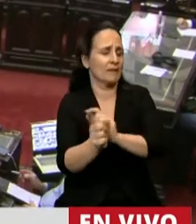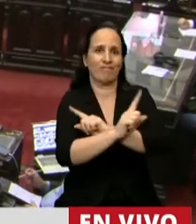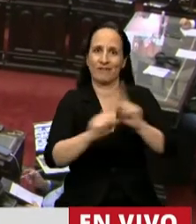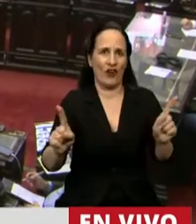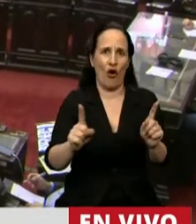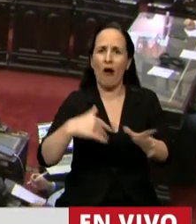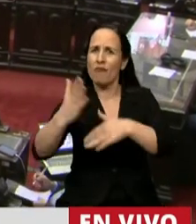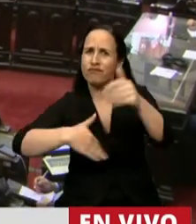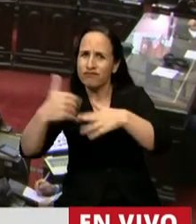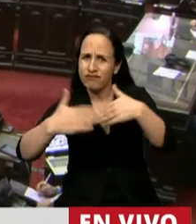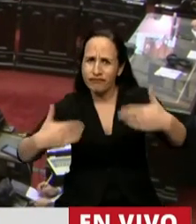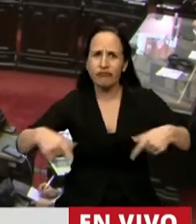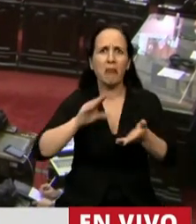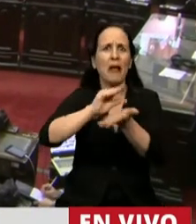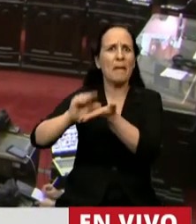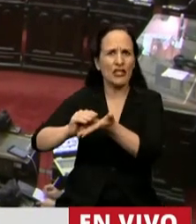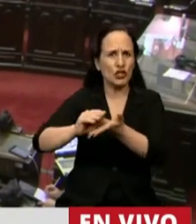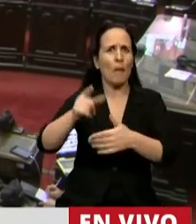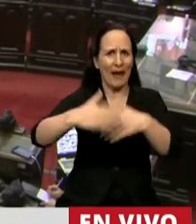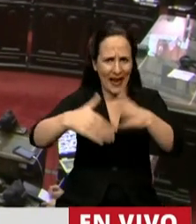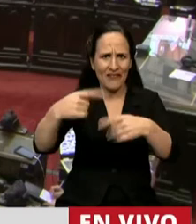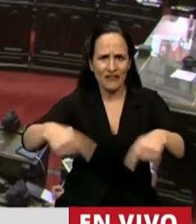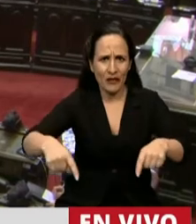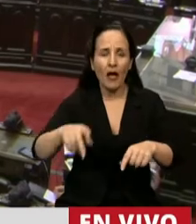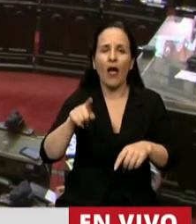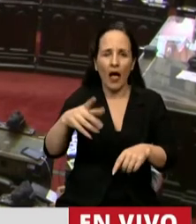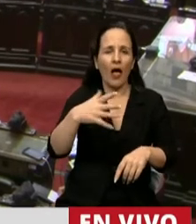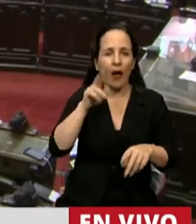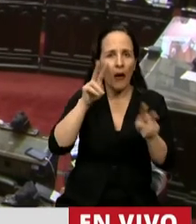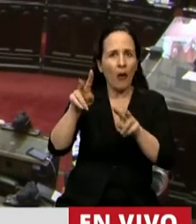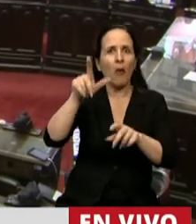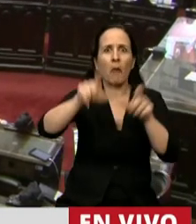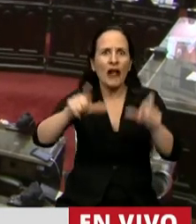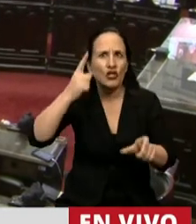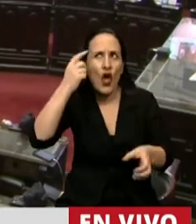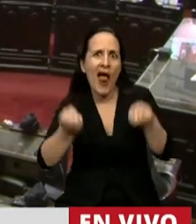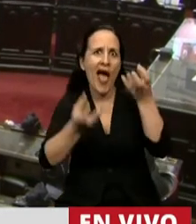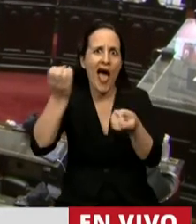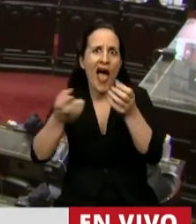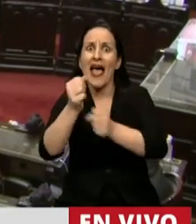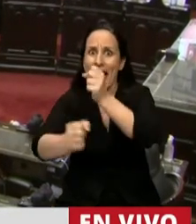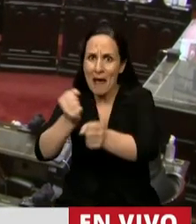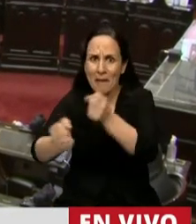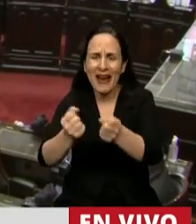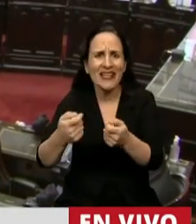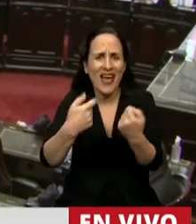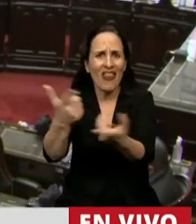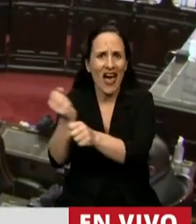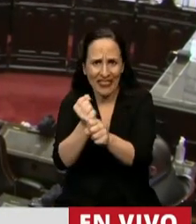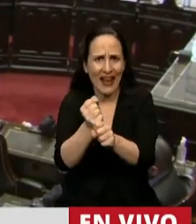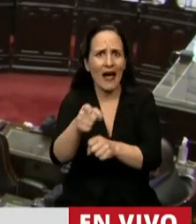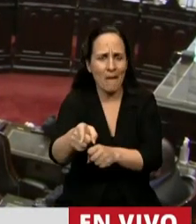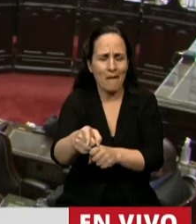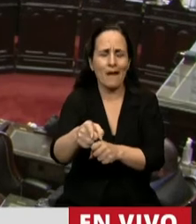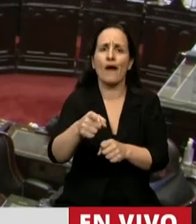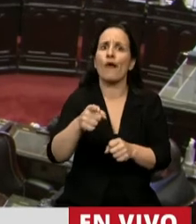infraestructura, confiar en la capacidad creativa de las personas y de las empresas como generador de trabajo. Y permitir